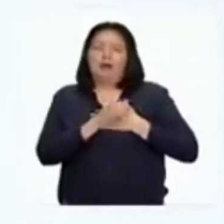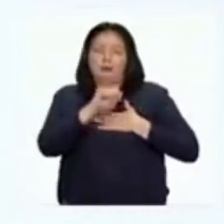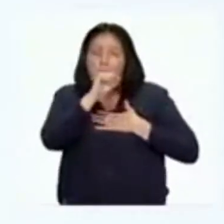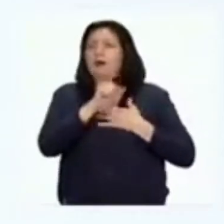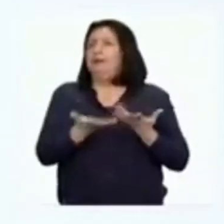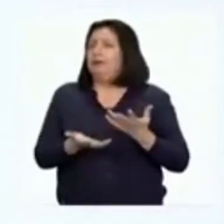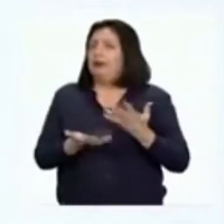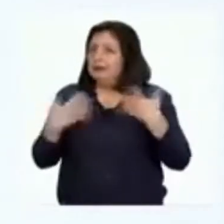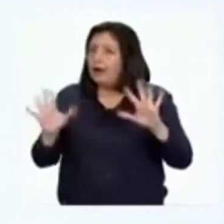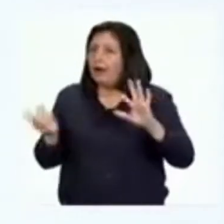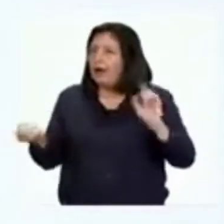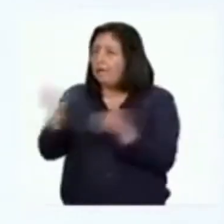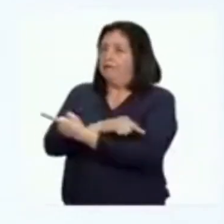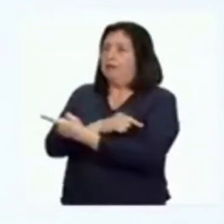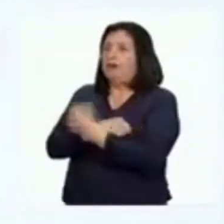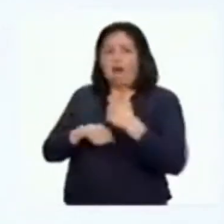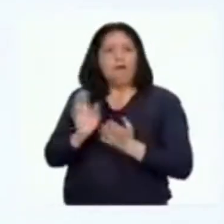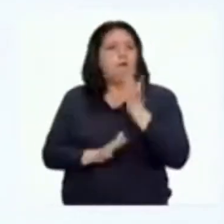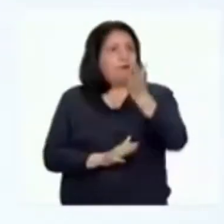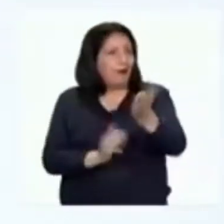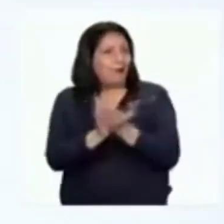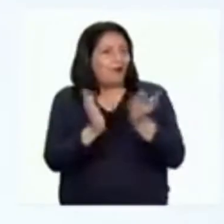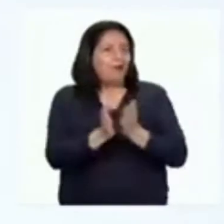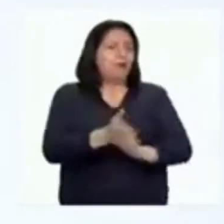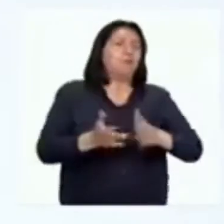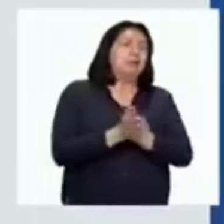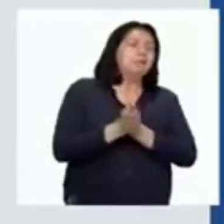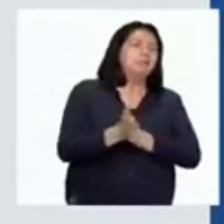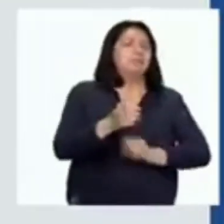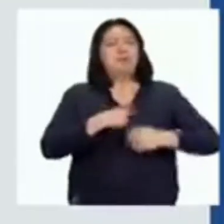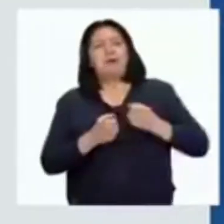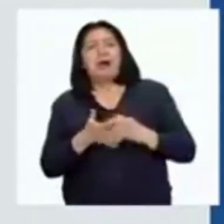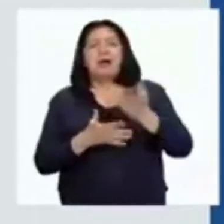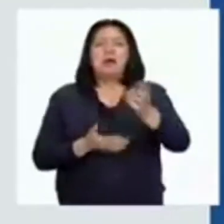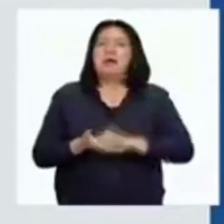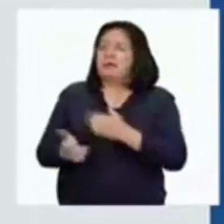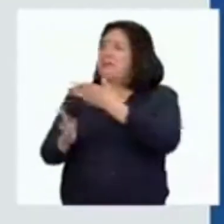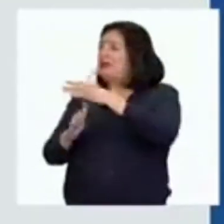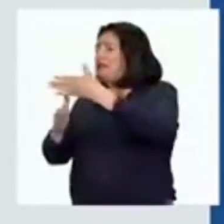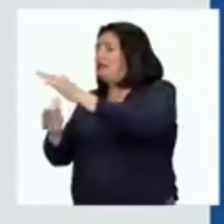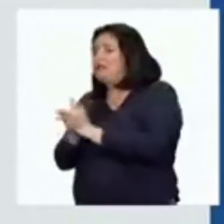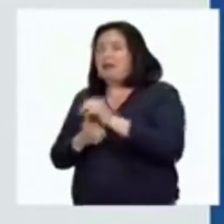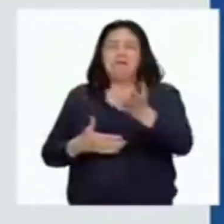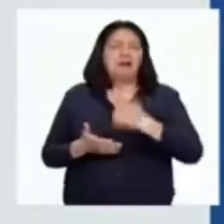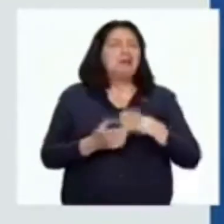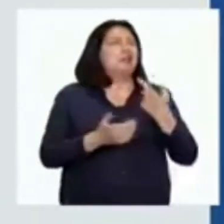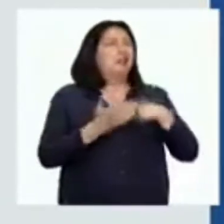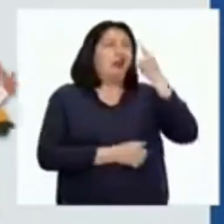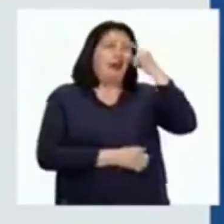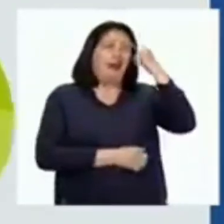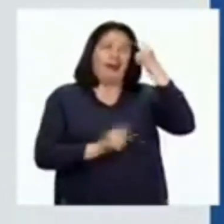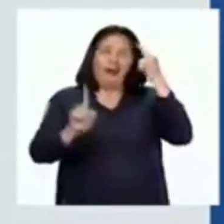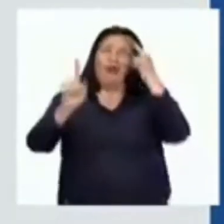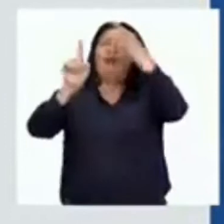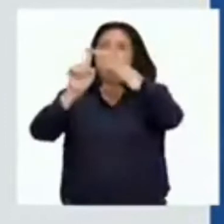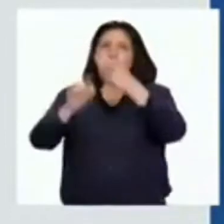Las cosas cambiaron para Pedro. Fue al colegio con más energía, compartía con sus amigos y tenía un objetivo en mente,